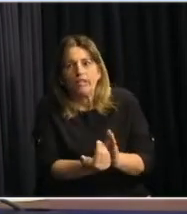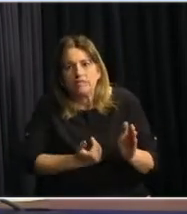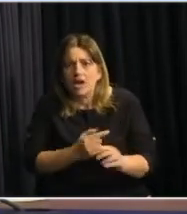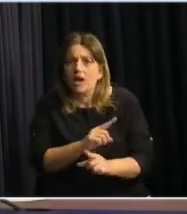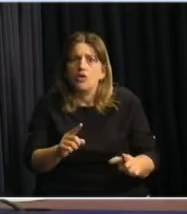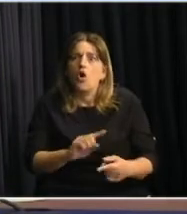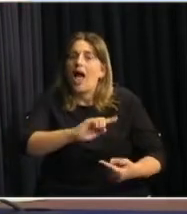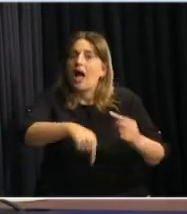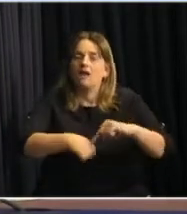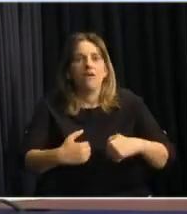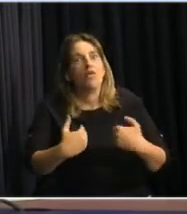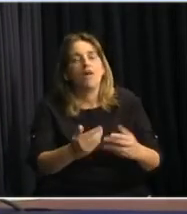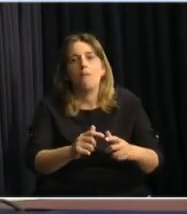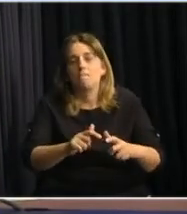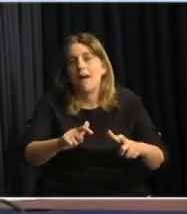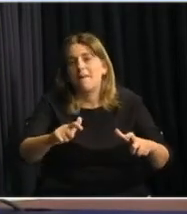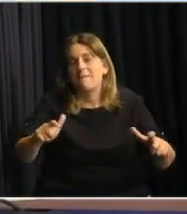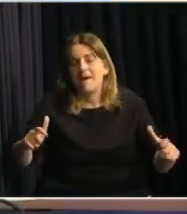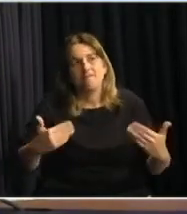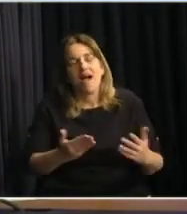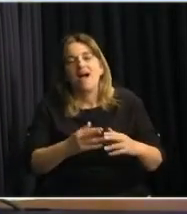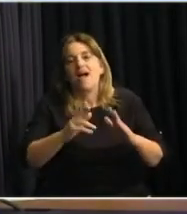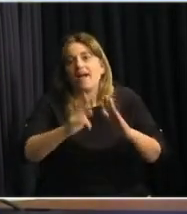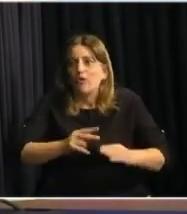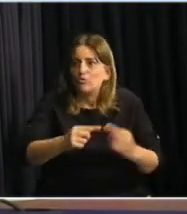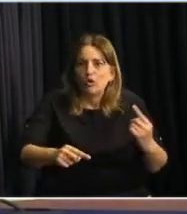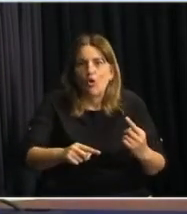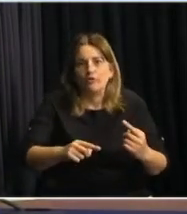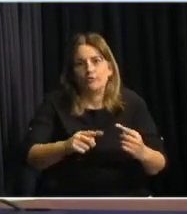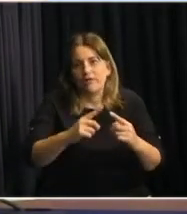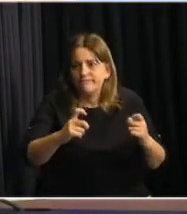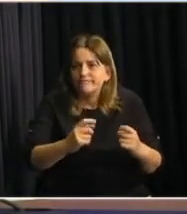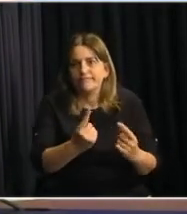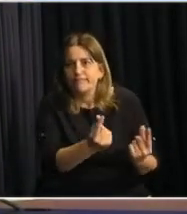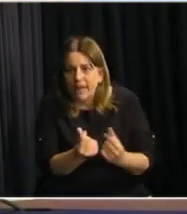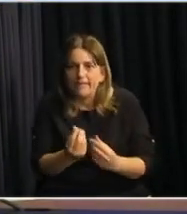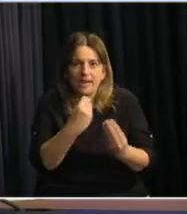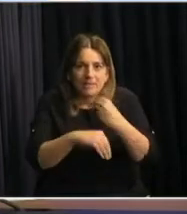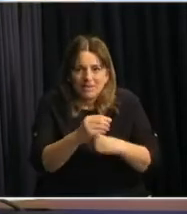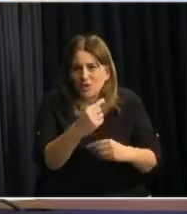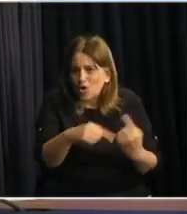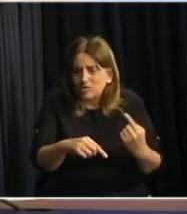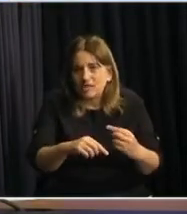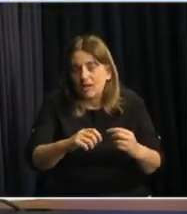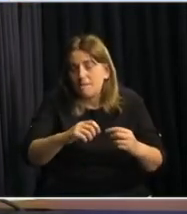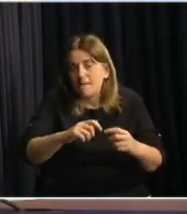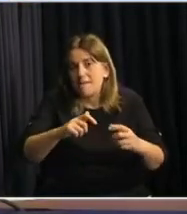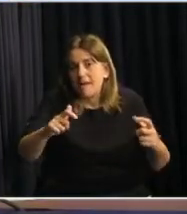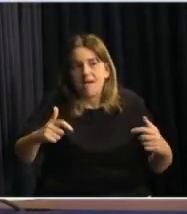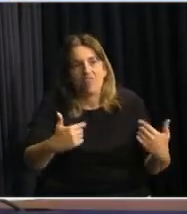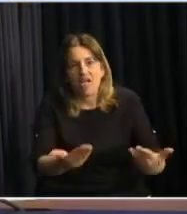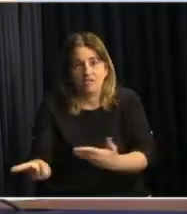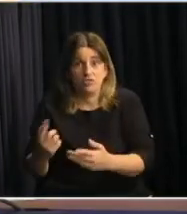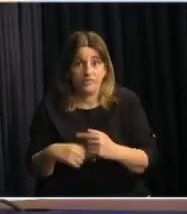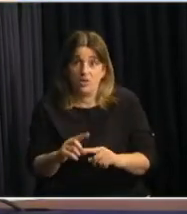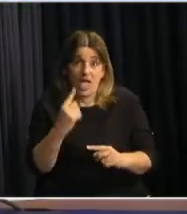revés. Entonces estamos aumentando los recursos e incluso en una situación como esta, que se apela a la alimentación escolar y